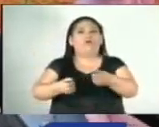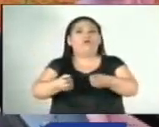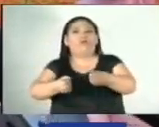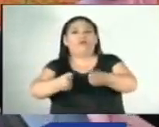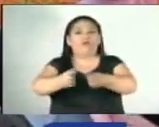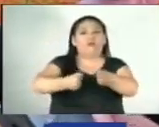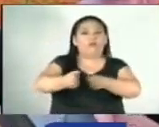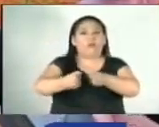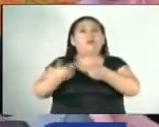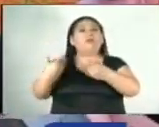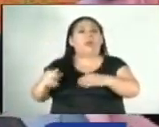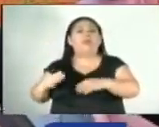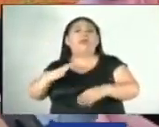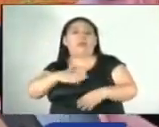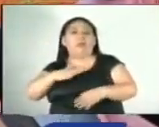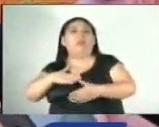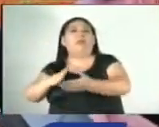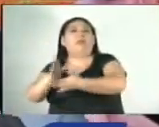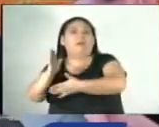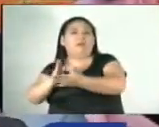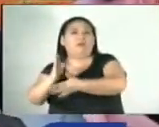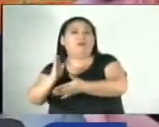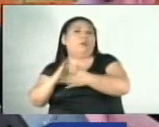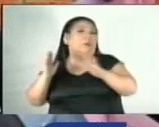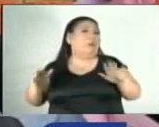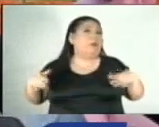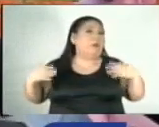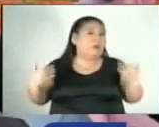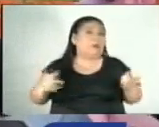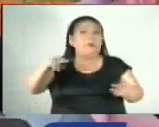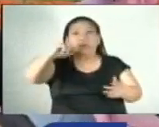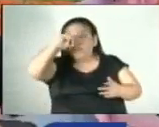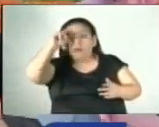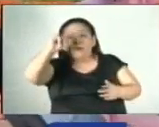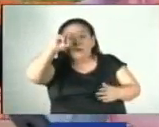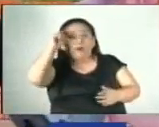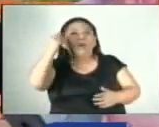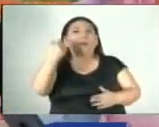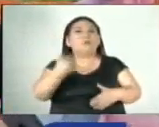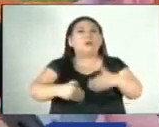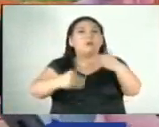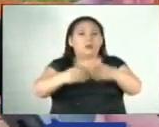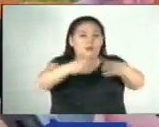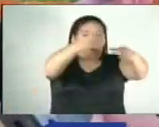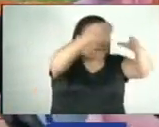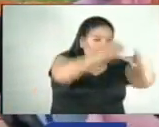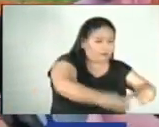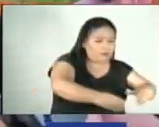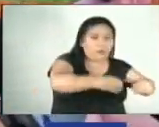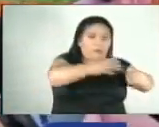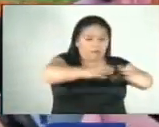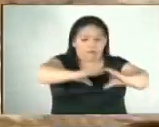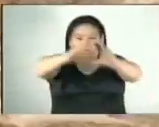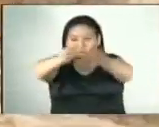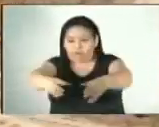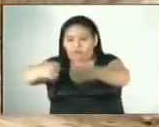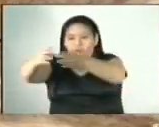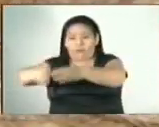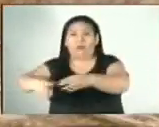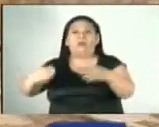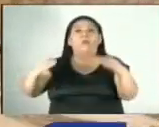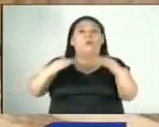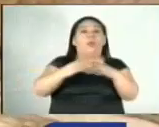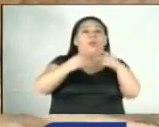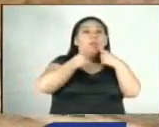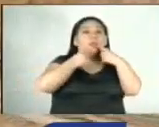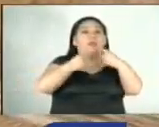Se han construido todos los accesos para trabajar en el proceso de cimentación de las pilas del viaducto. Anunció